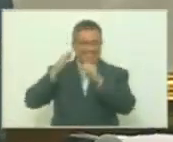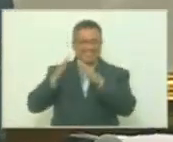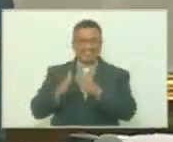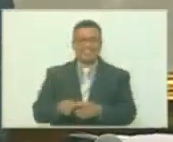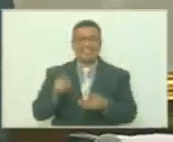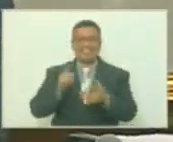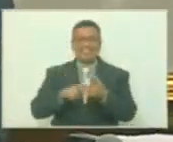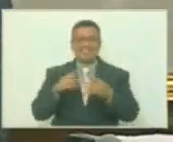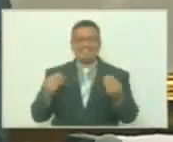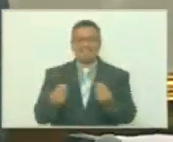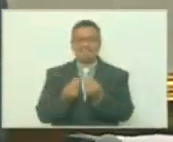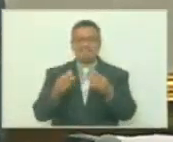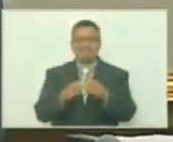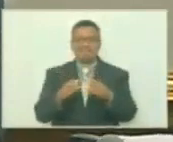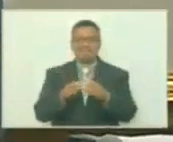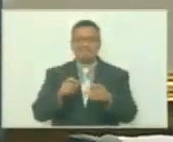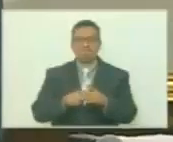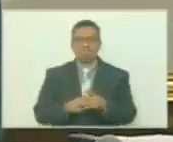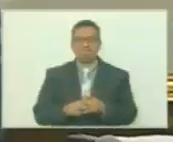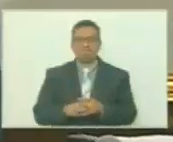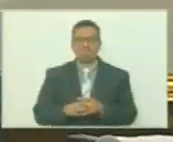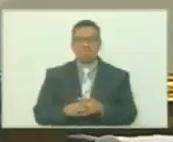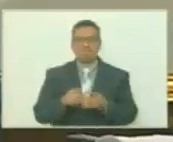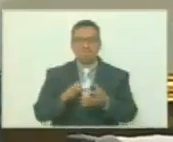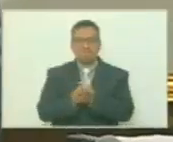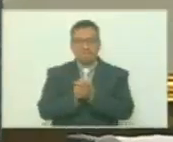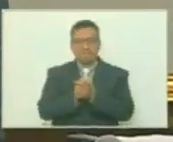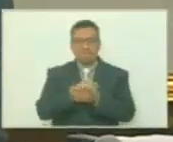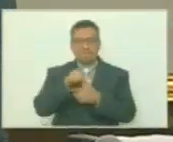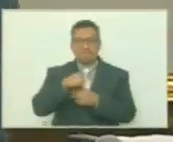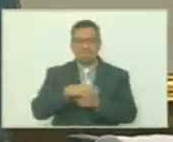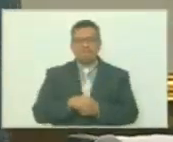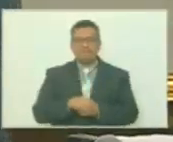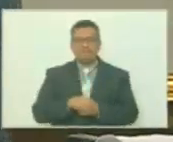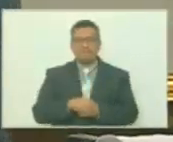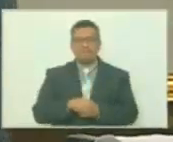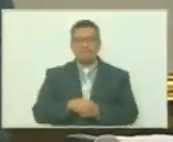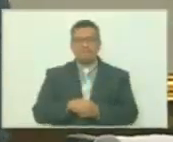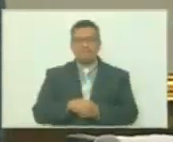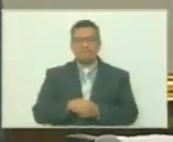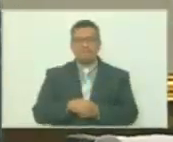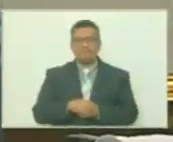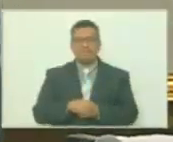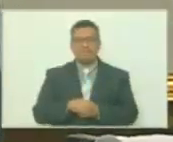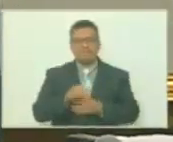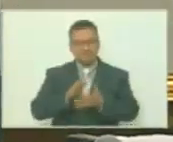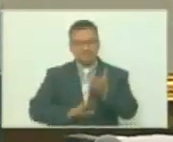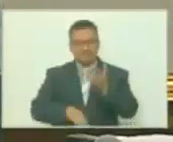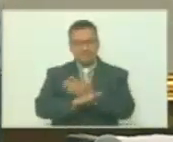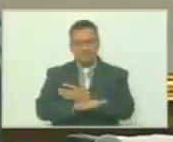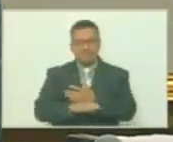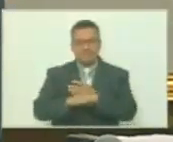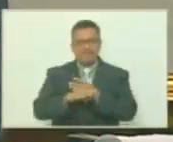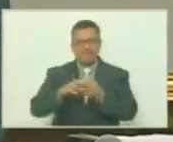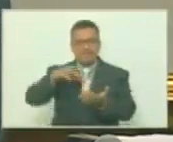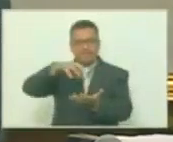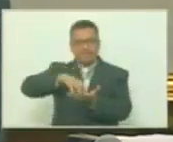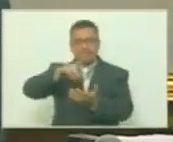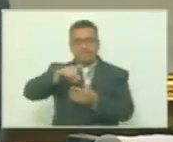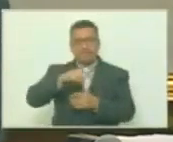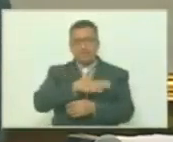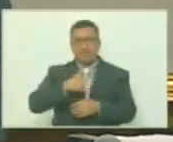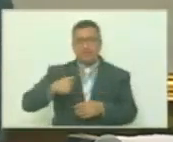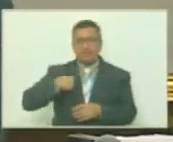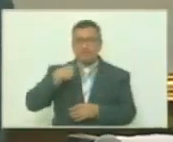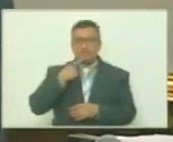por favor que acompañe a nuestros ilustres invitados para que se retiren del hemiciclo quiero